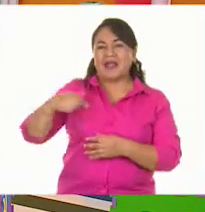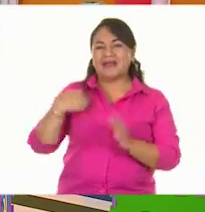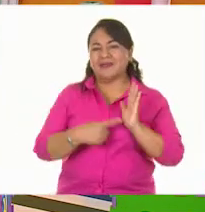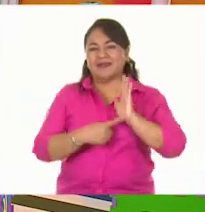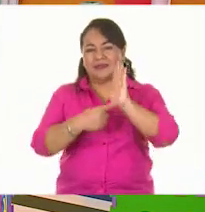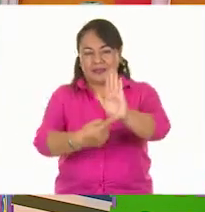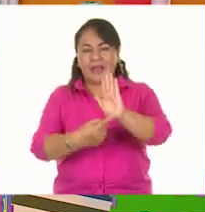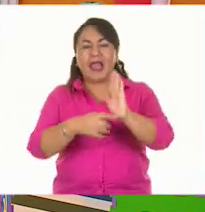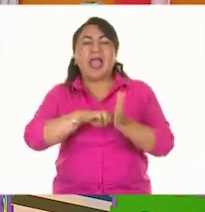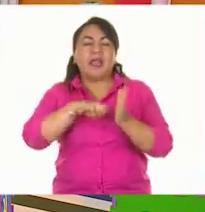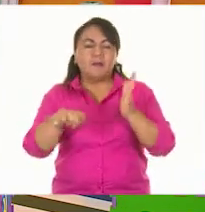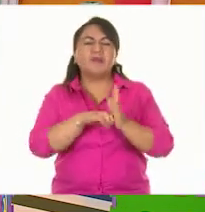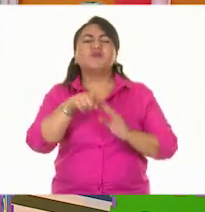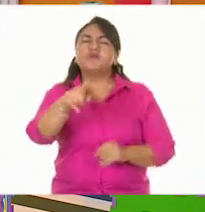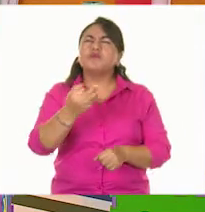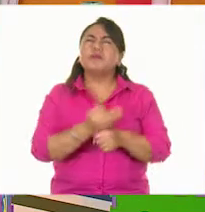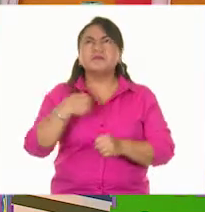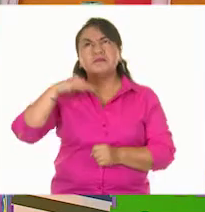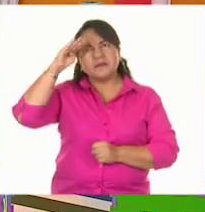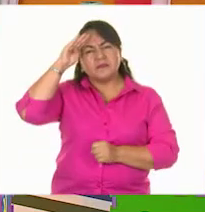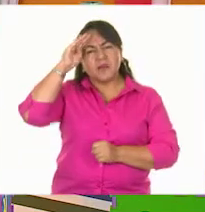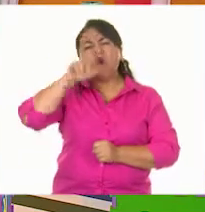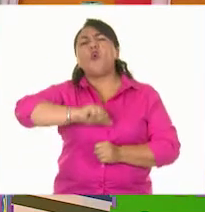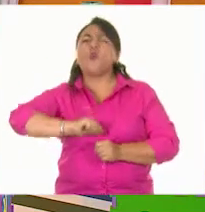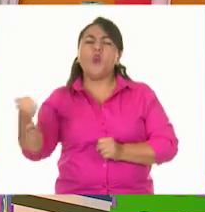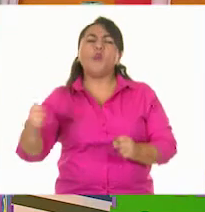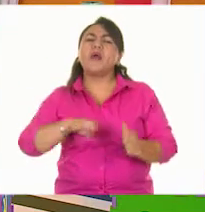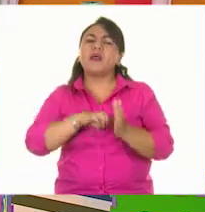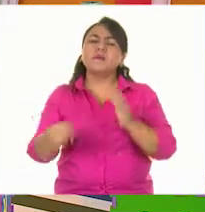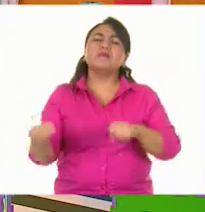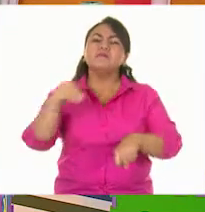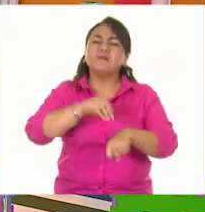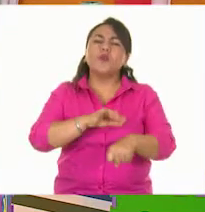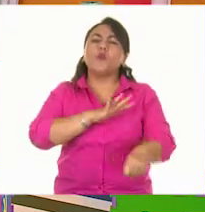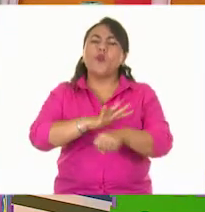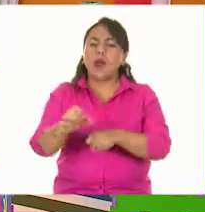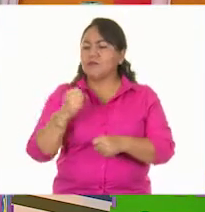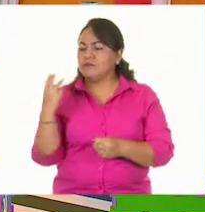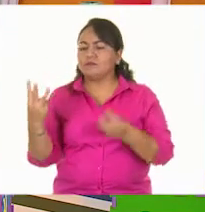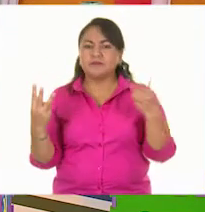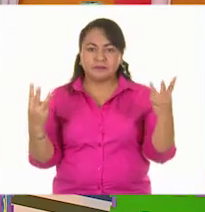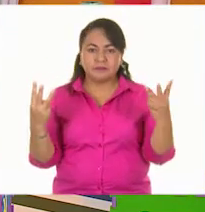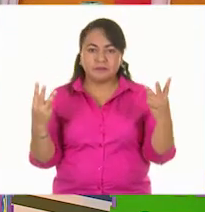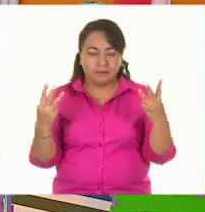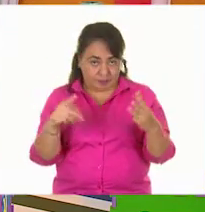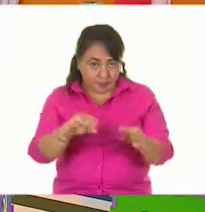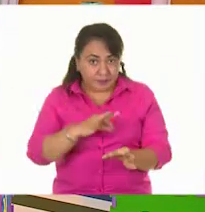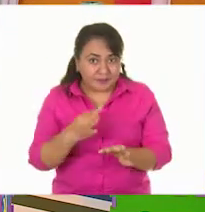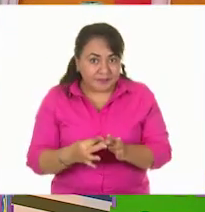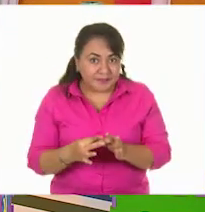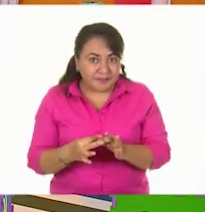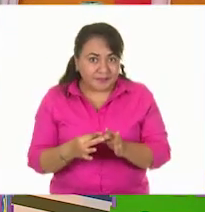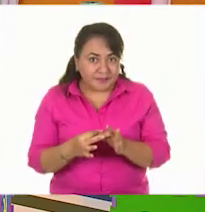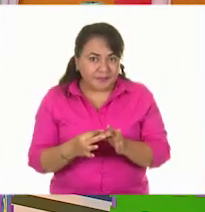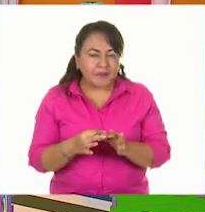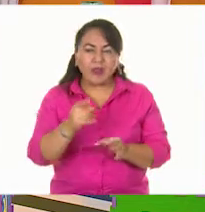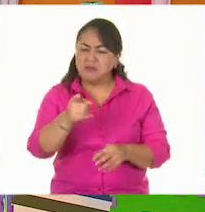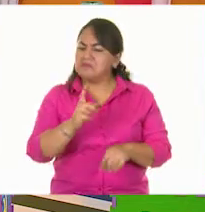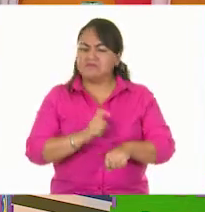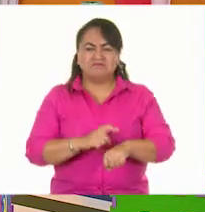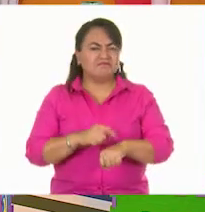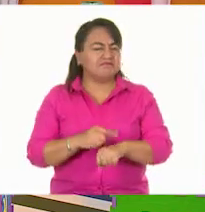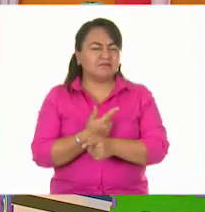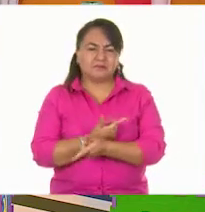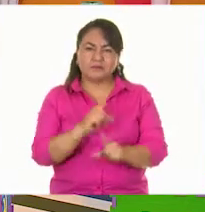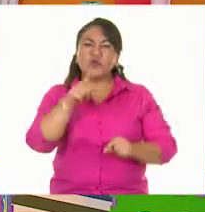ejemplos. Piensen que otros ejemplos pueden reconocer ustedes. ¿Listos? Tómense un tiempo,